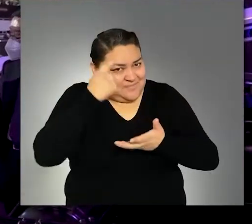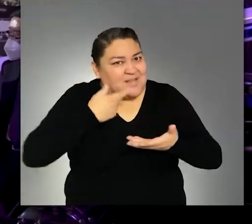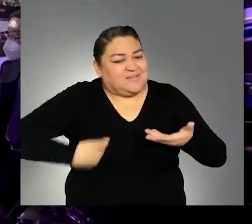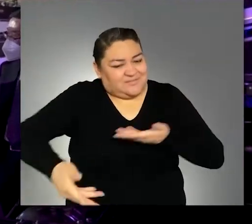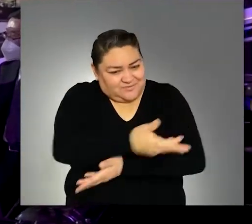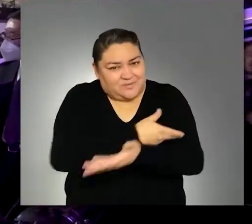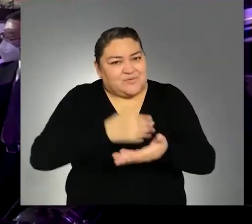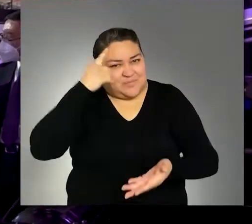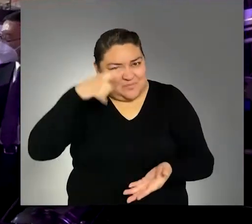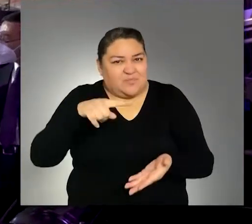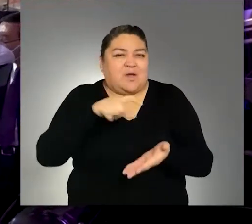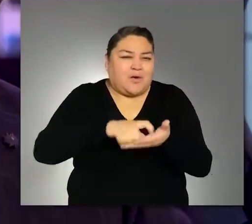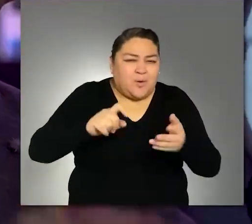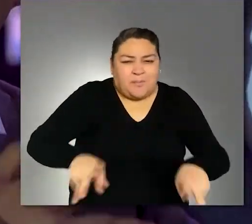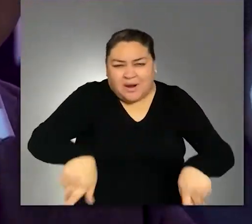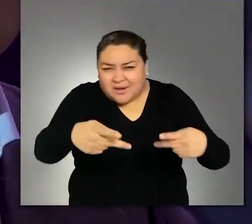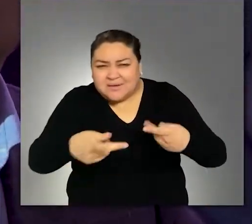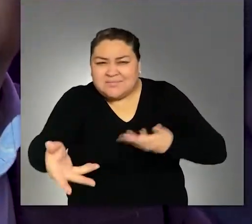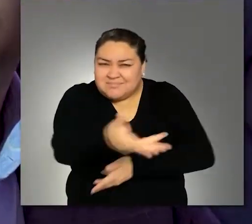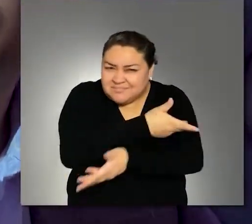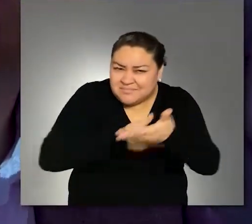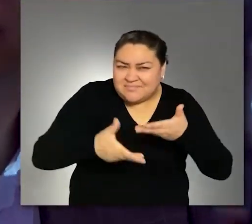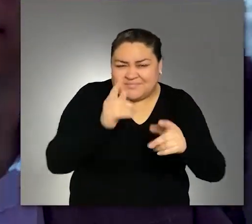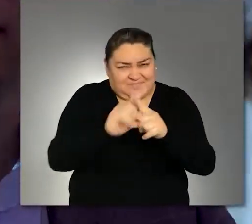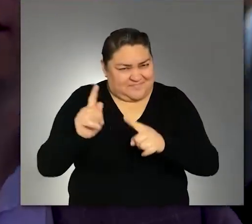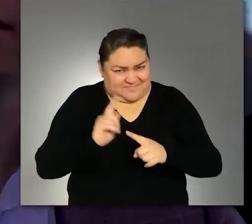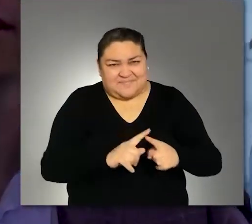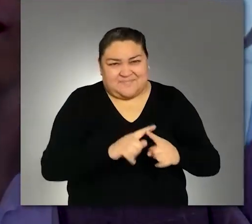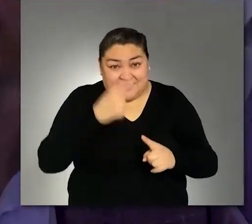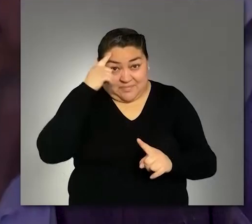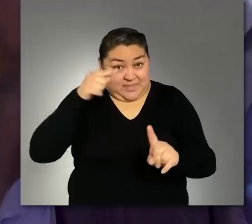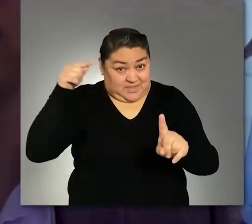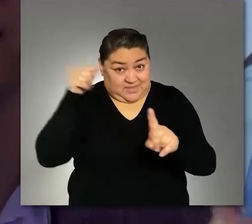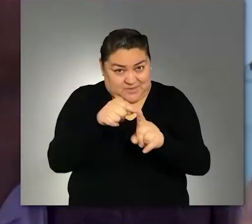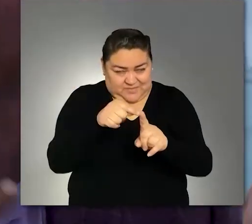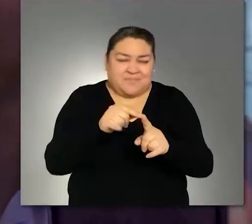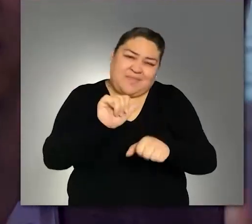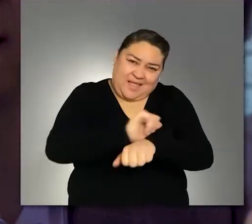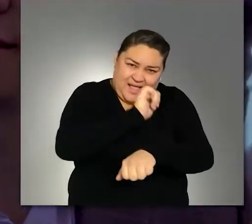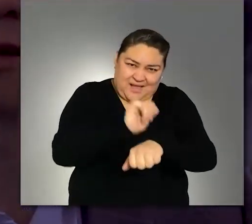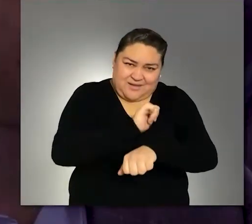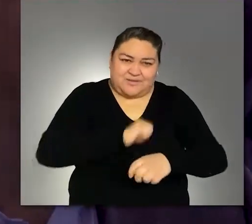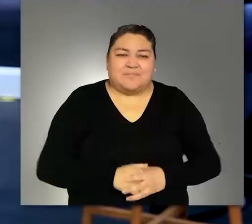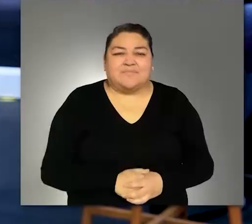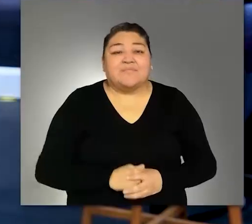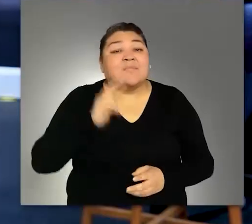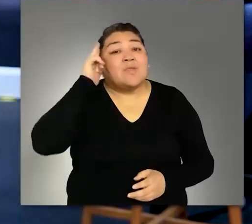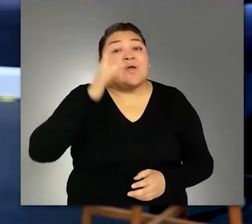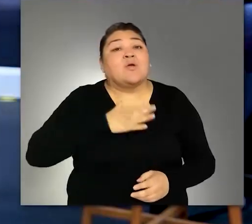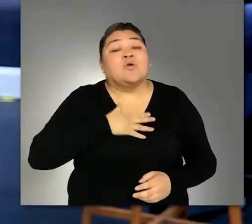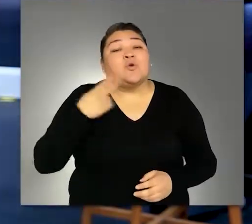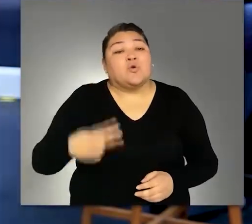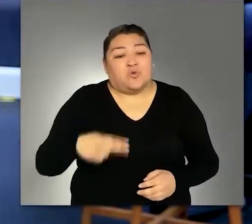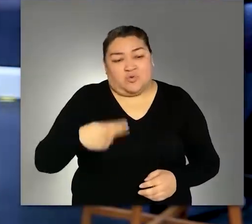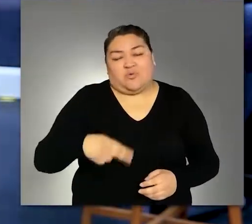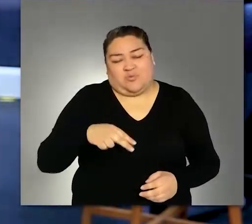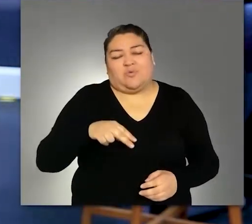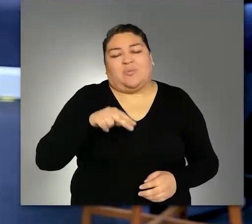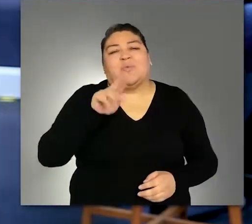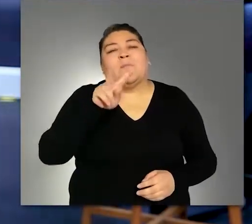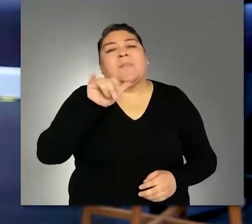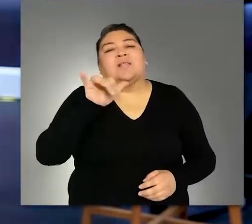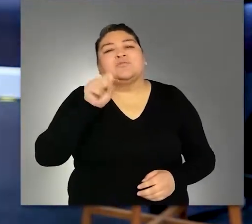estratégico también para nosotros, para el tema del mercado, específicamente el automóvil. Hola, yo soy Sara